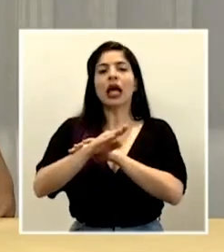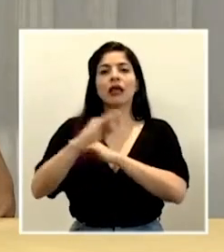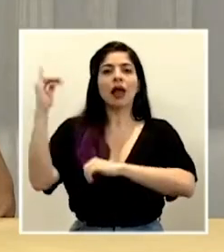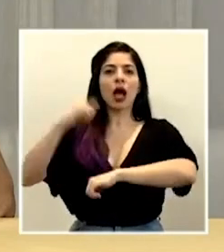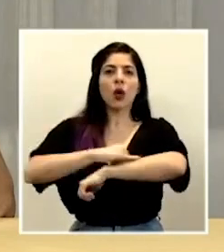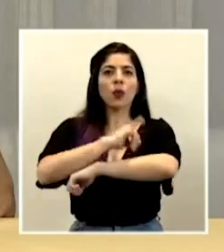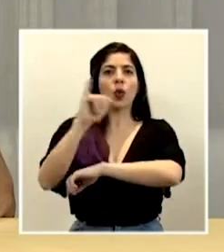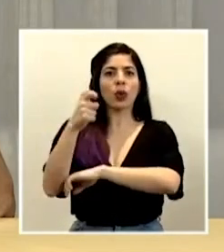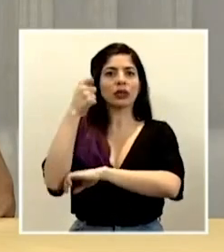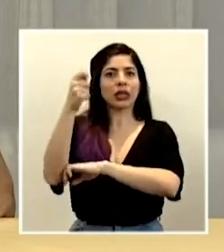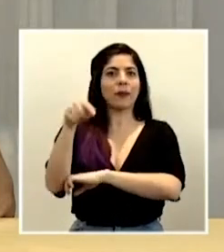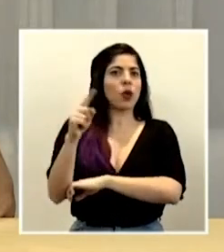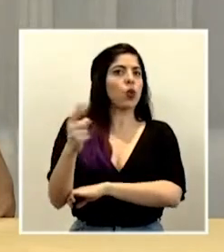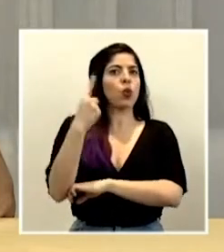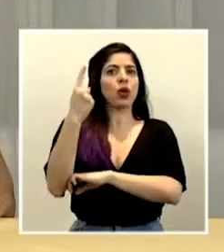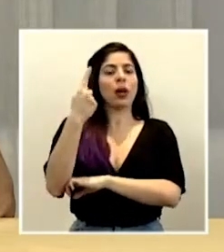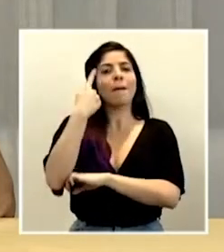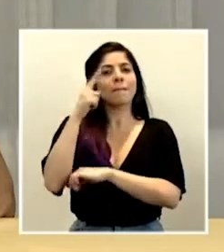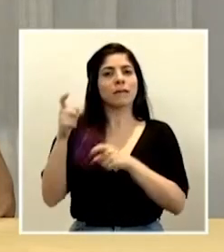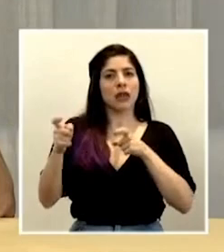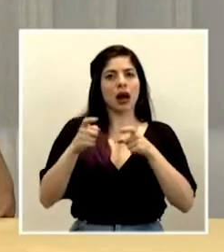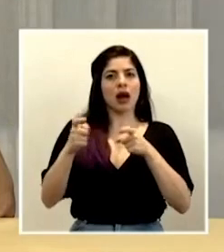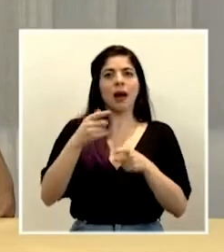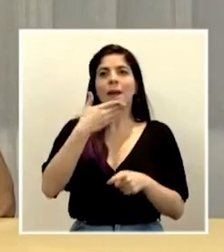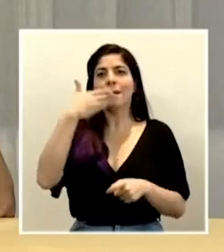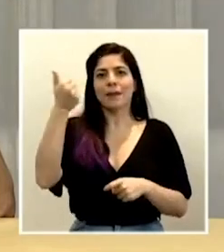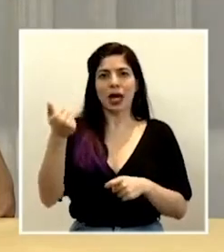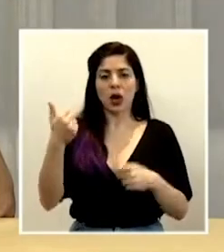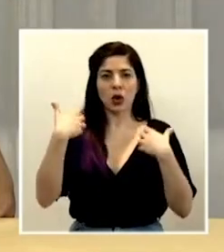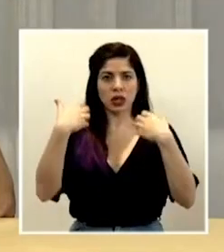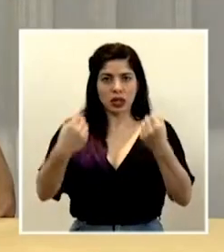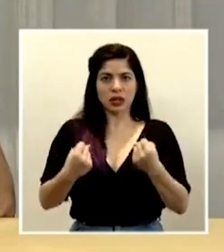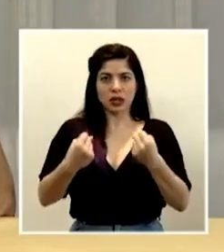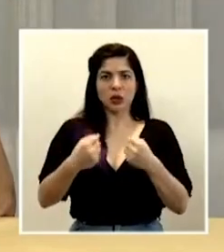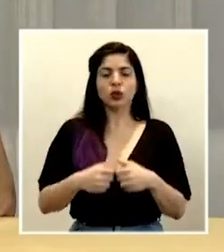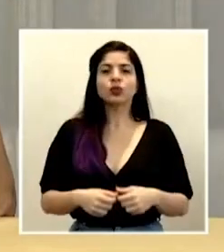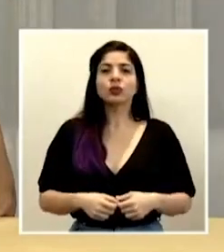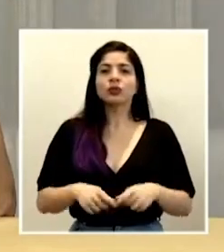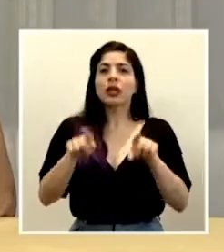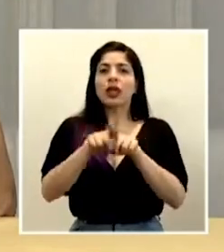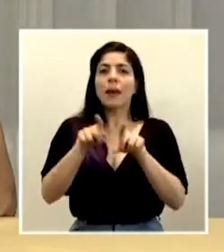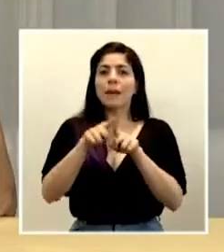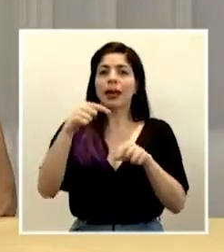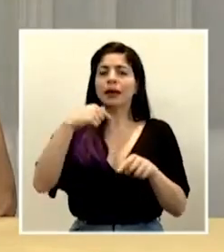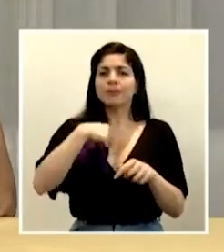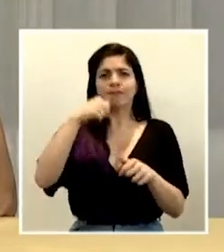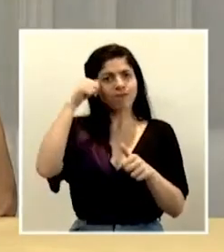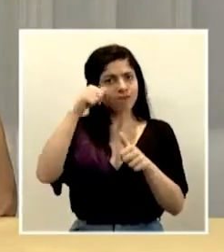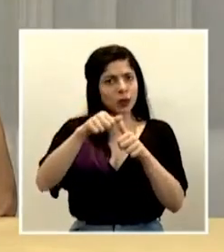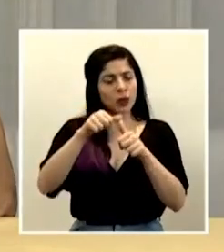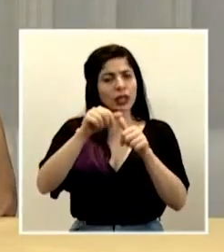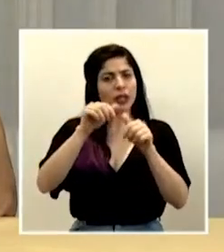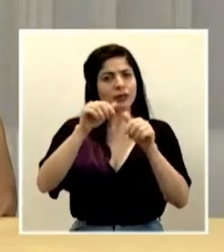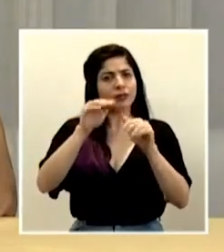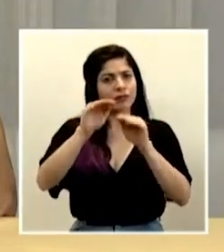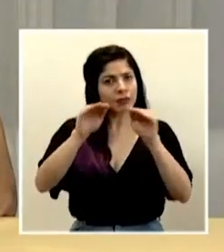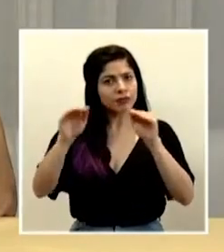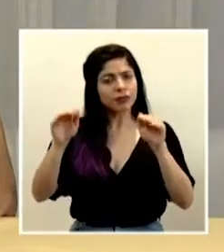Santa María para mejorar el control sanitario. También recuerdo que